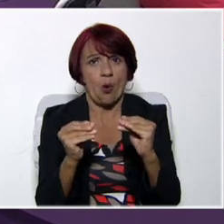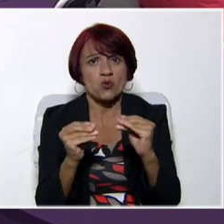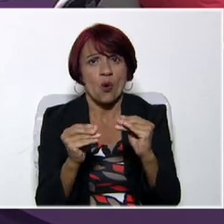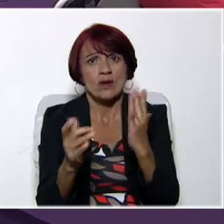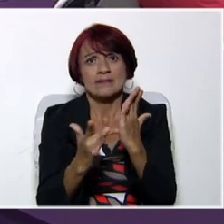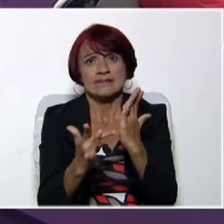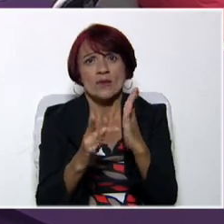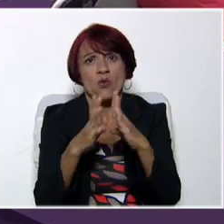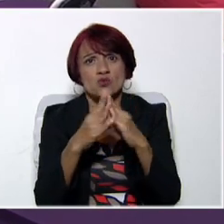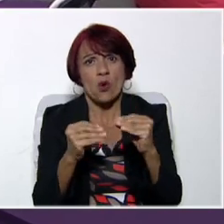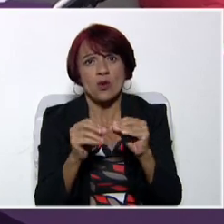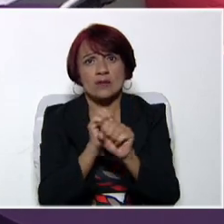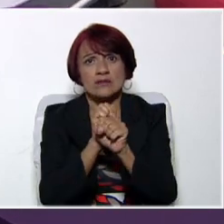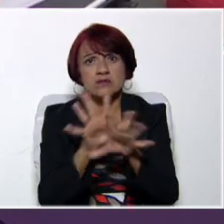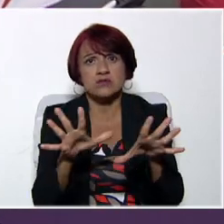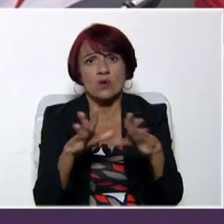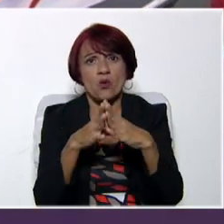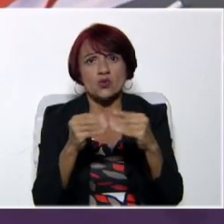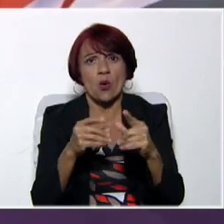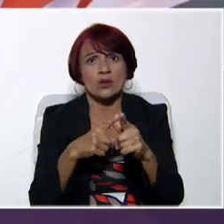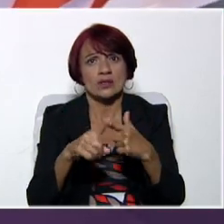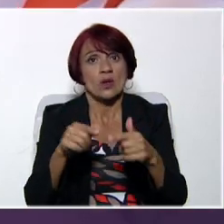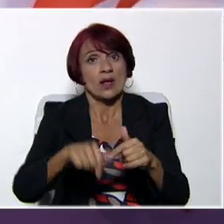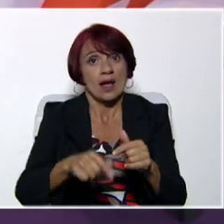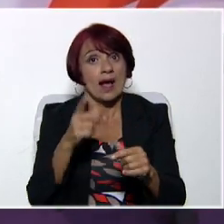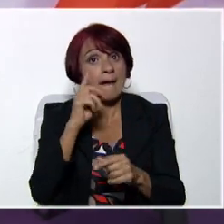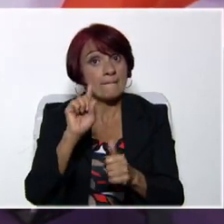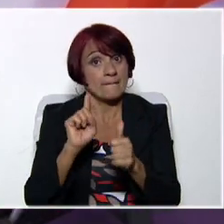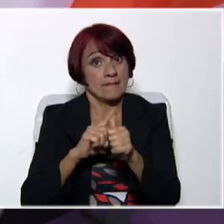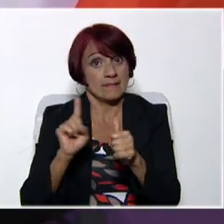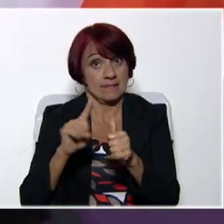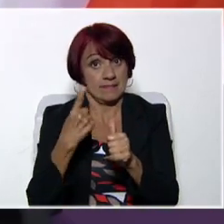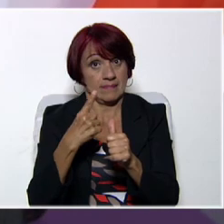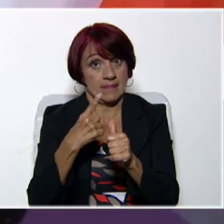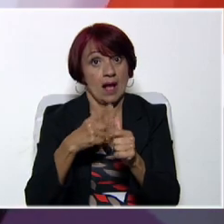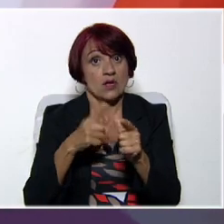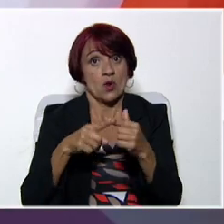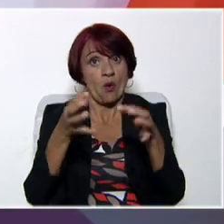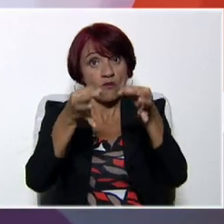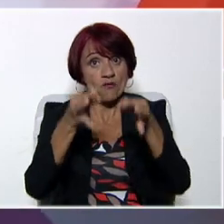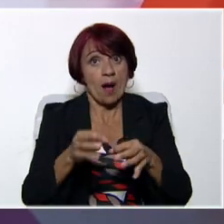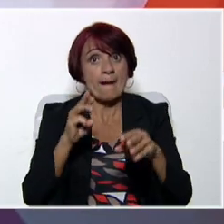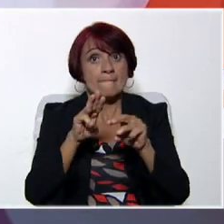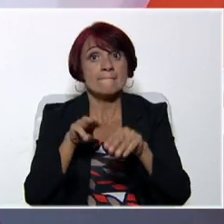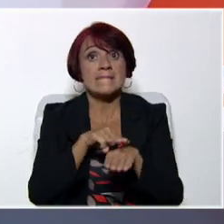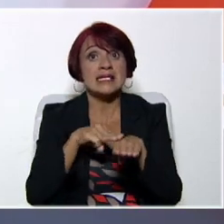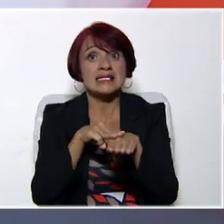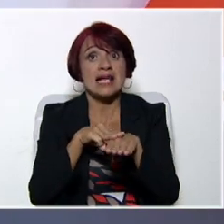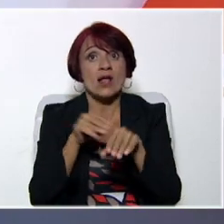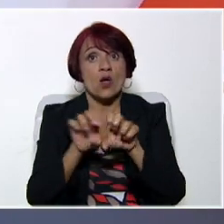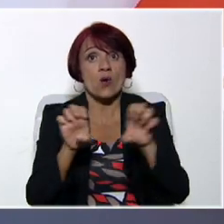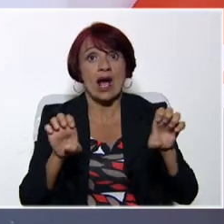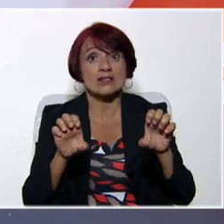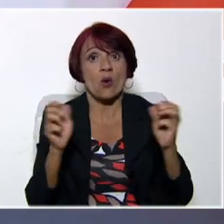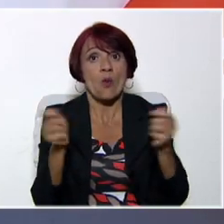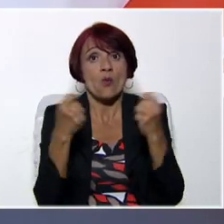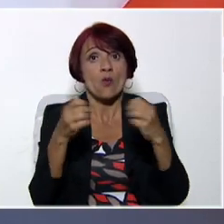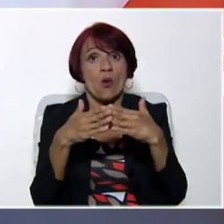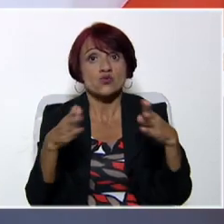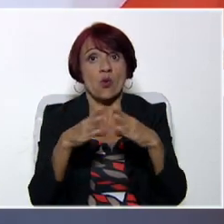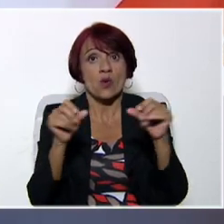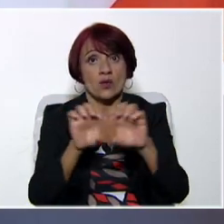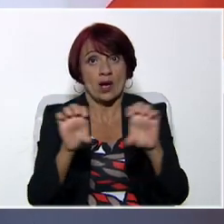de discusión el día de hoy. Así que ingresen primero a la página web oficial del Ministerio del Poder Popular para la